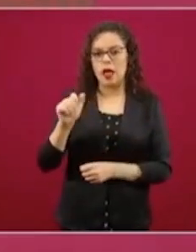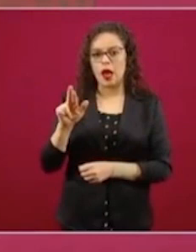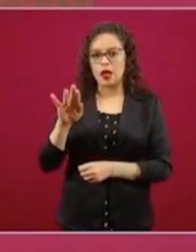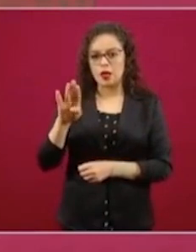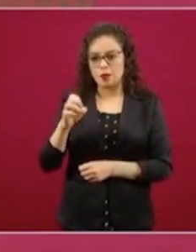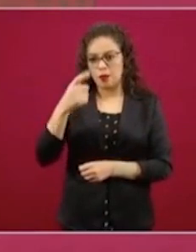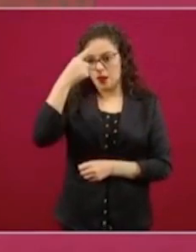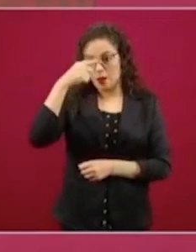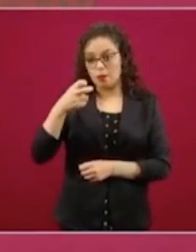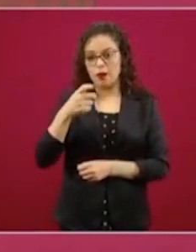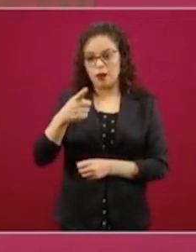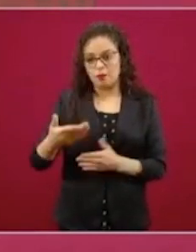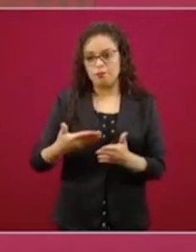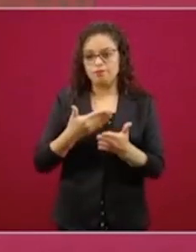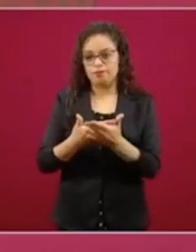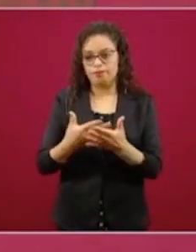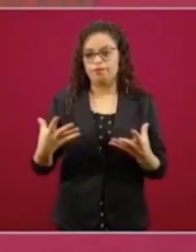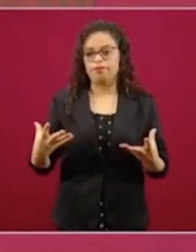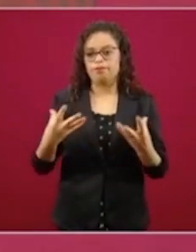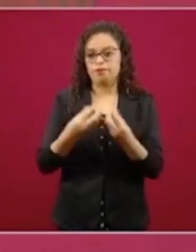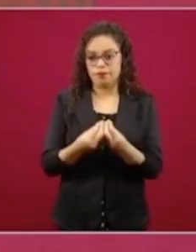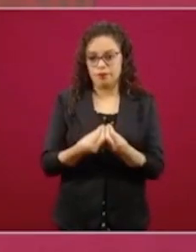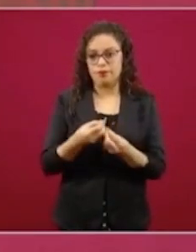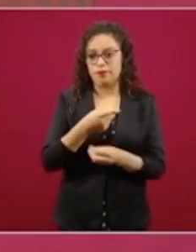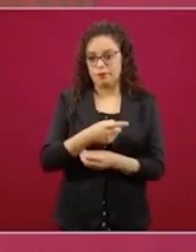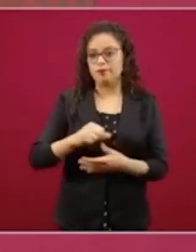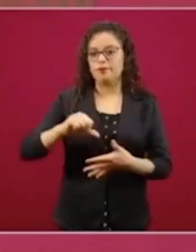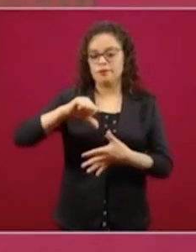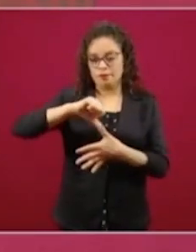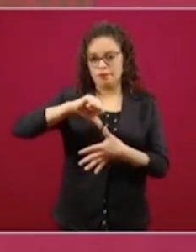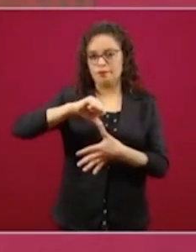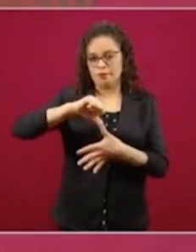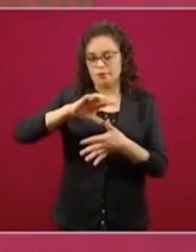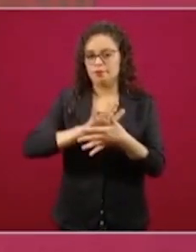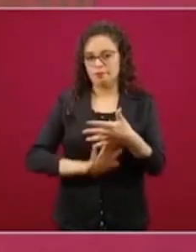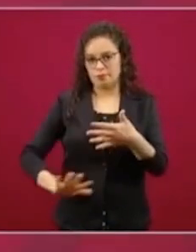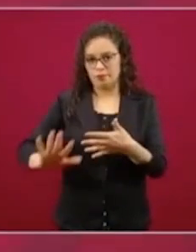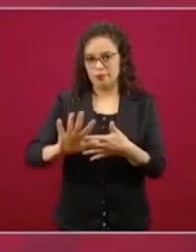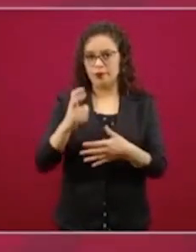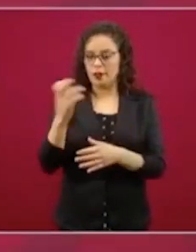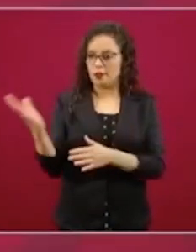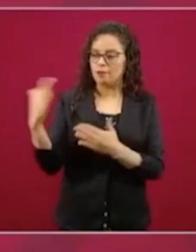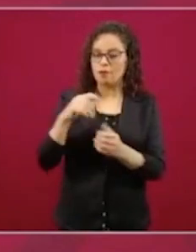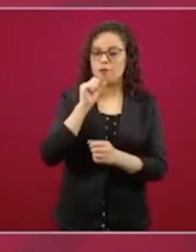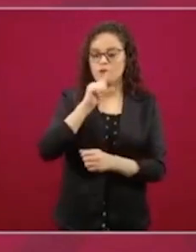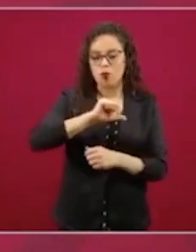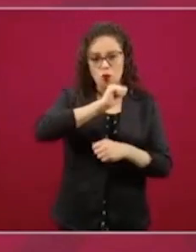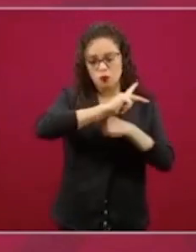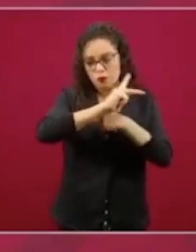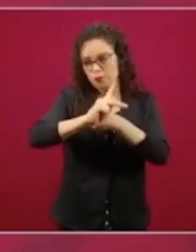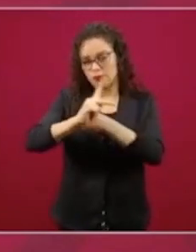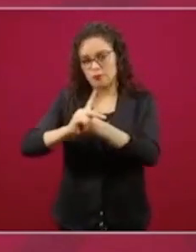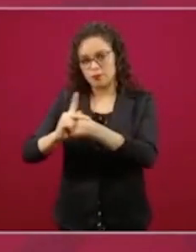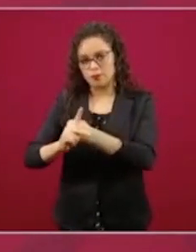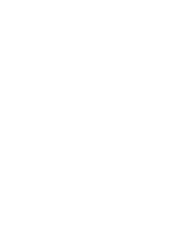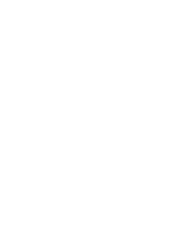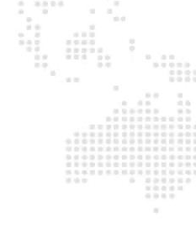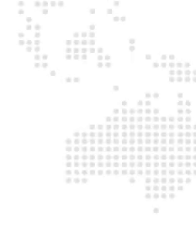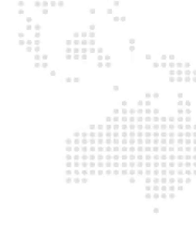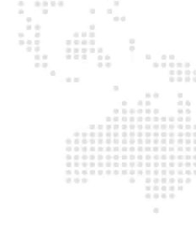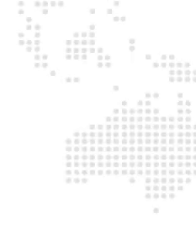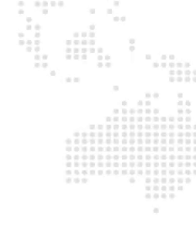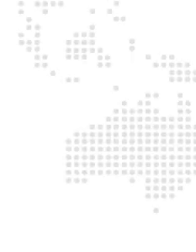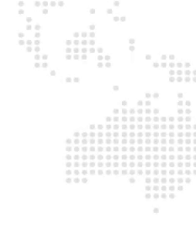de la comunidad de Estados Latinoamericanos y del Caribe. Entonces, estamos haciendo esa invitación a otros países de América Latina y del Caribe.